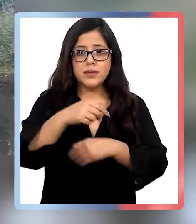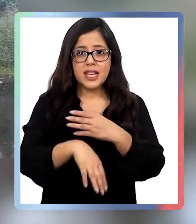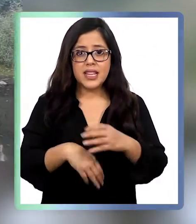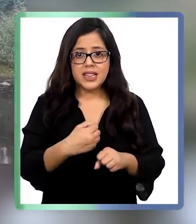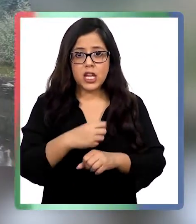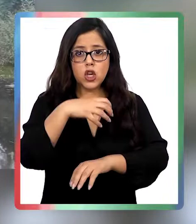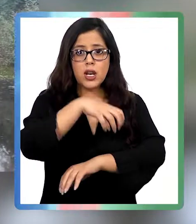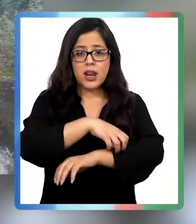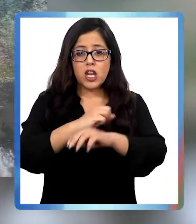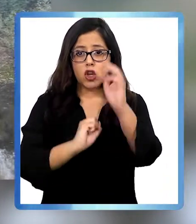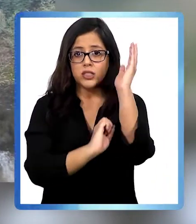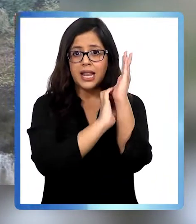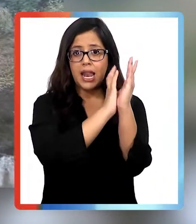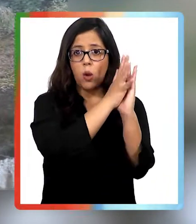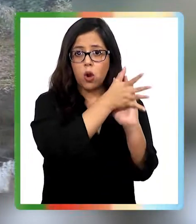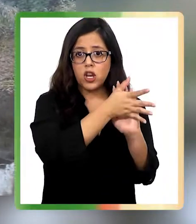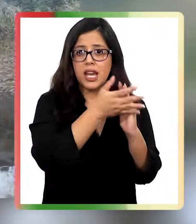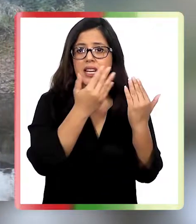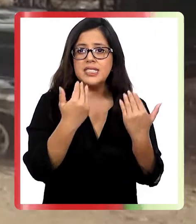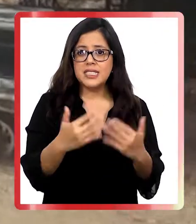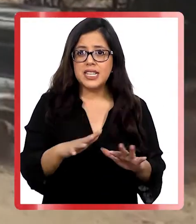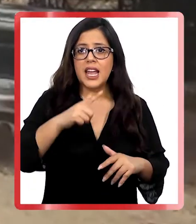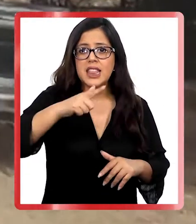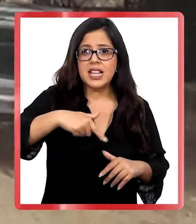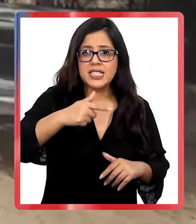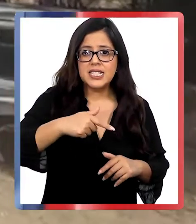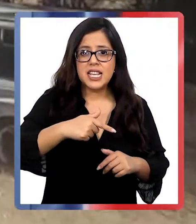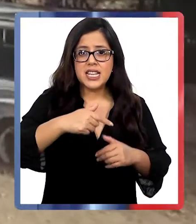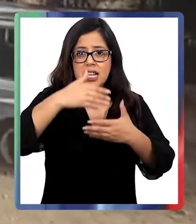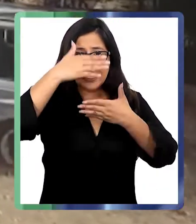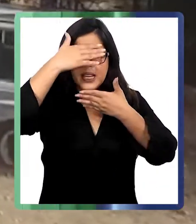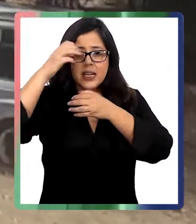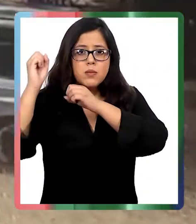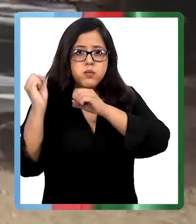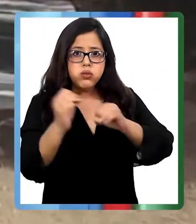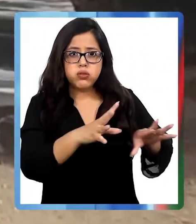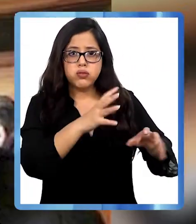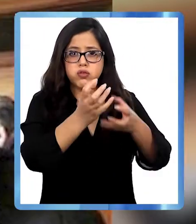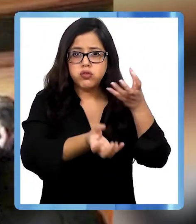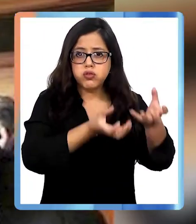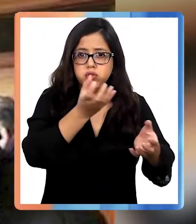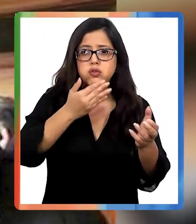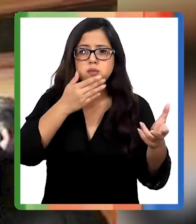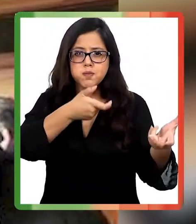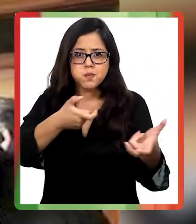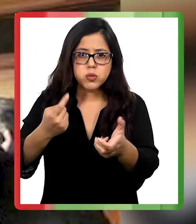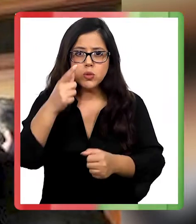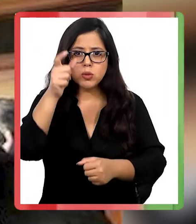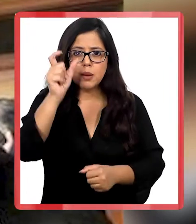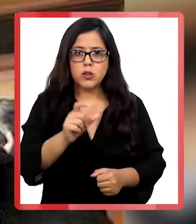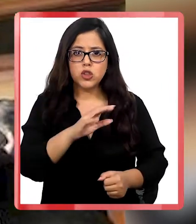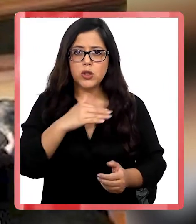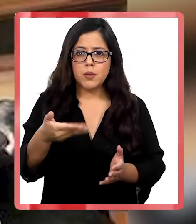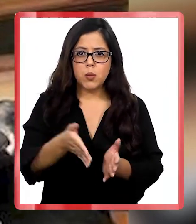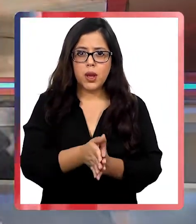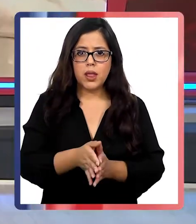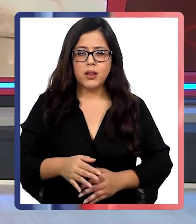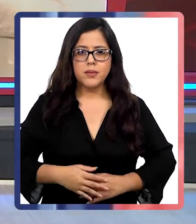Araucanía se han perpetrado 17 atentados armados e incendiarios y un agricultor fue asesinado.